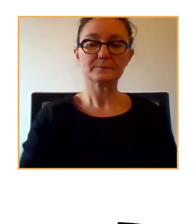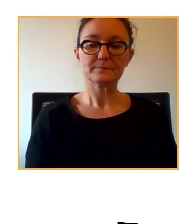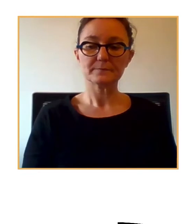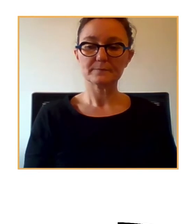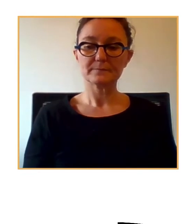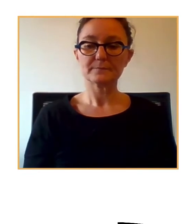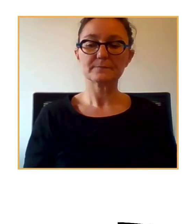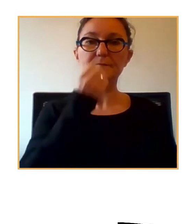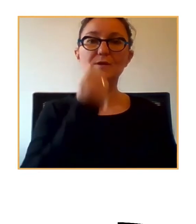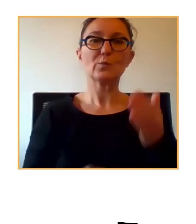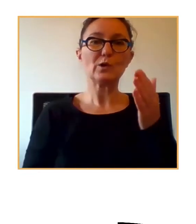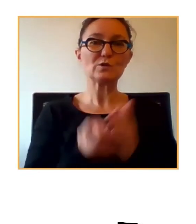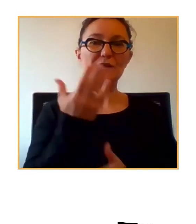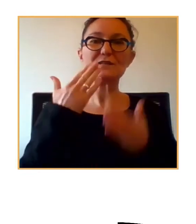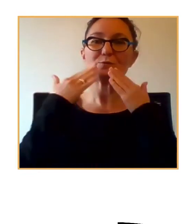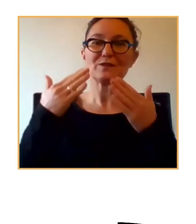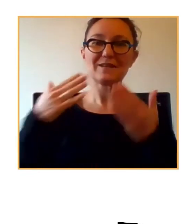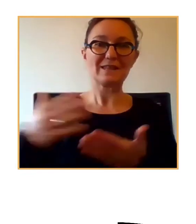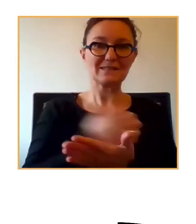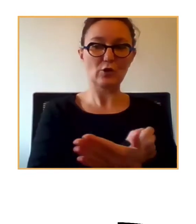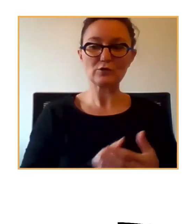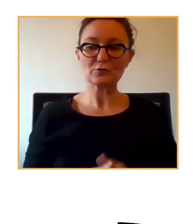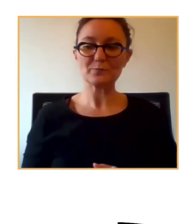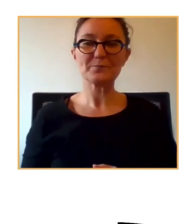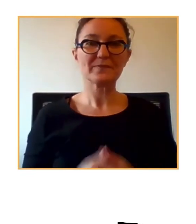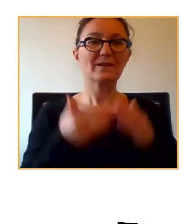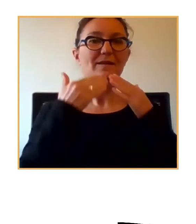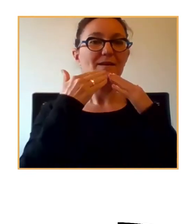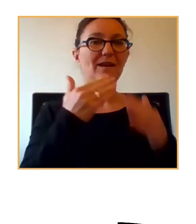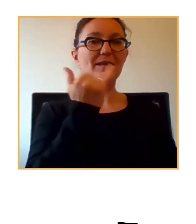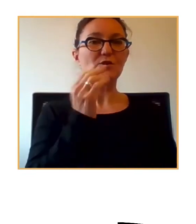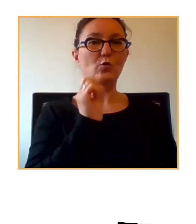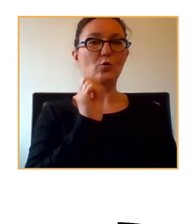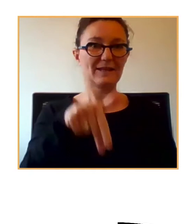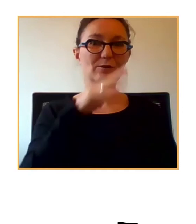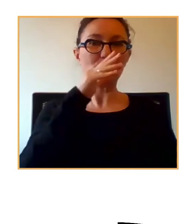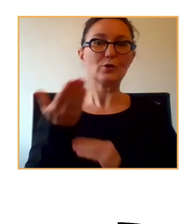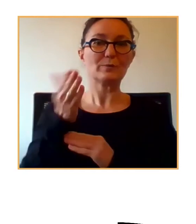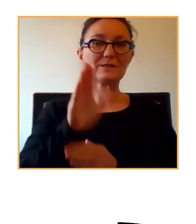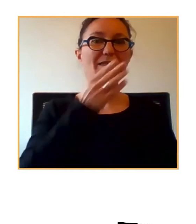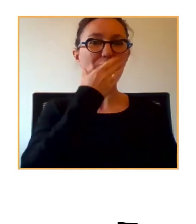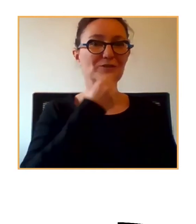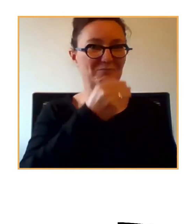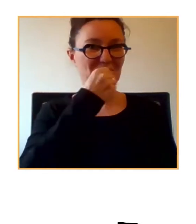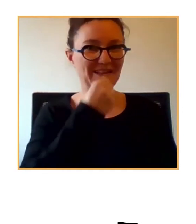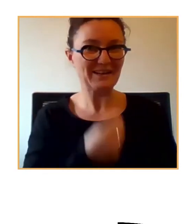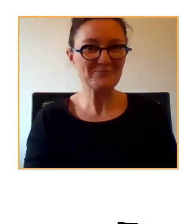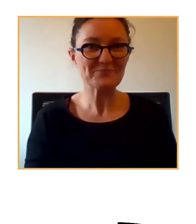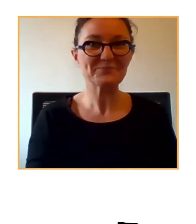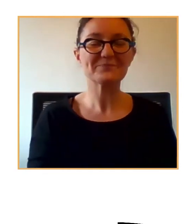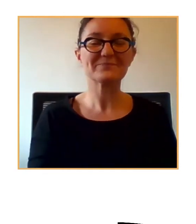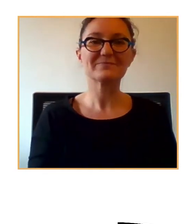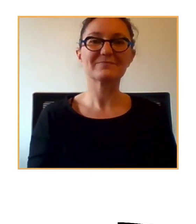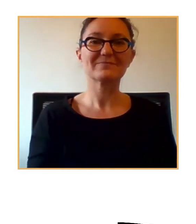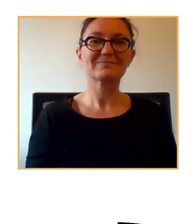Buenos días, muchas gracias a todos. Muchas gracias a ti, Luis Joaquín, por esa presentación tan bonita que me has hecho.